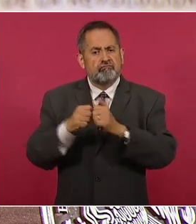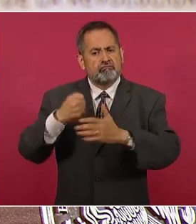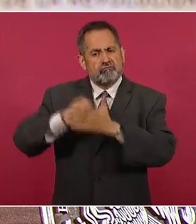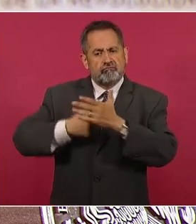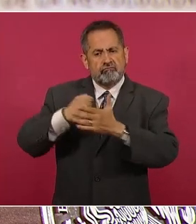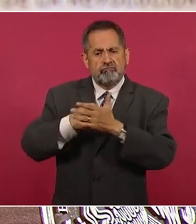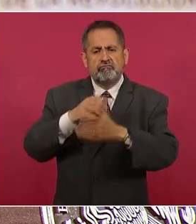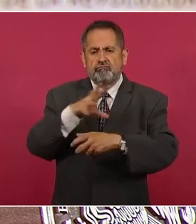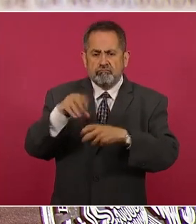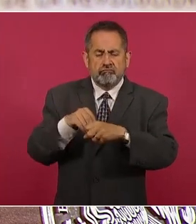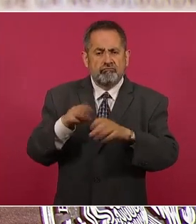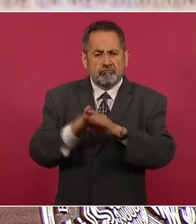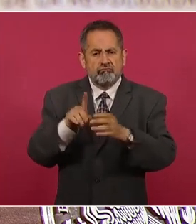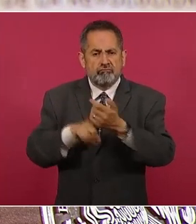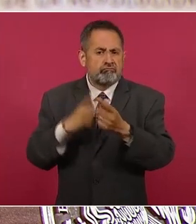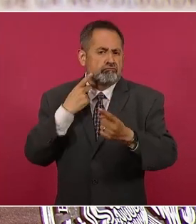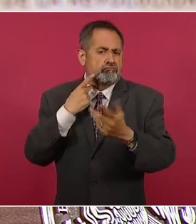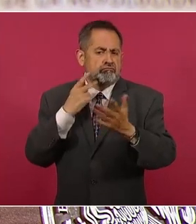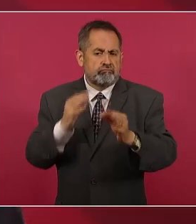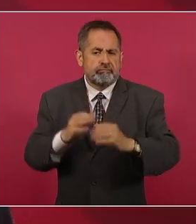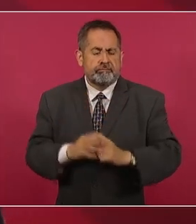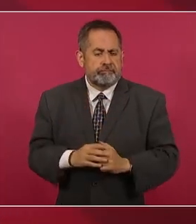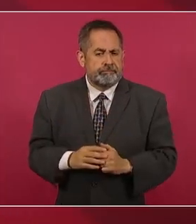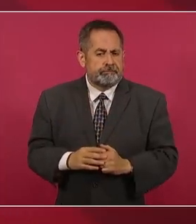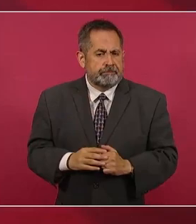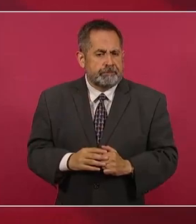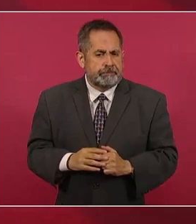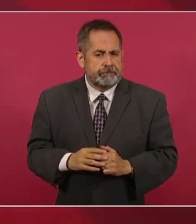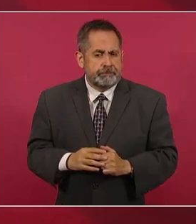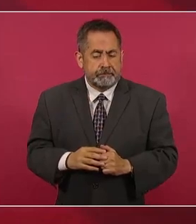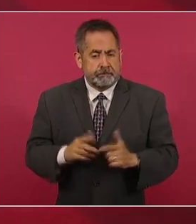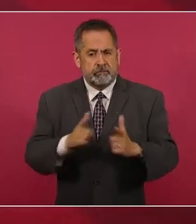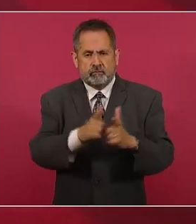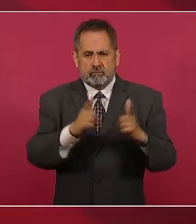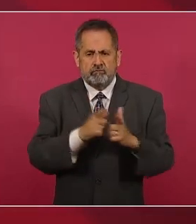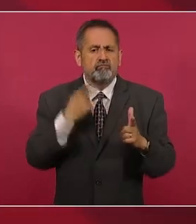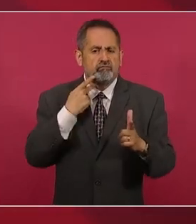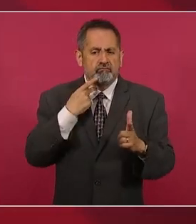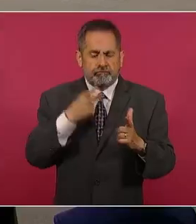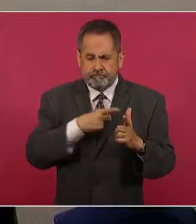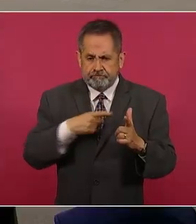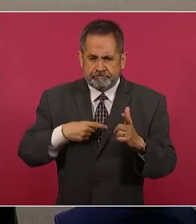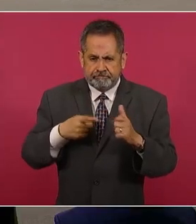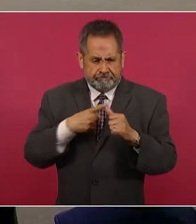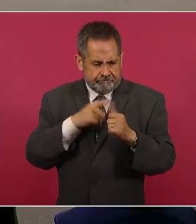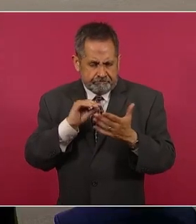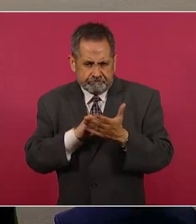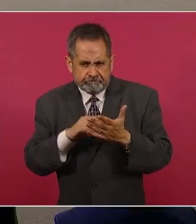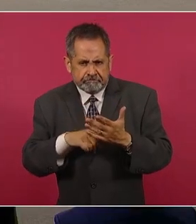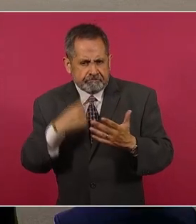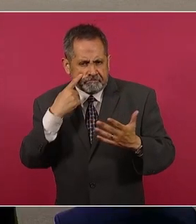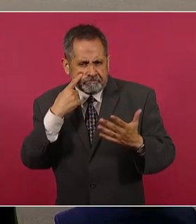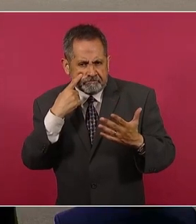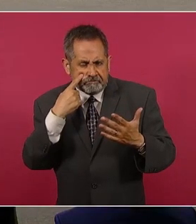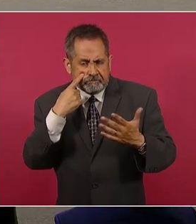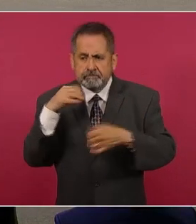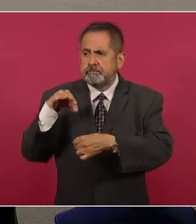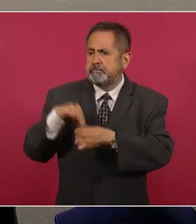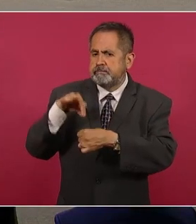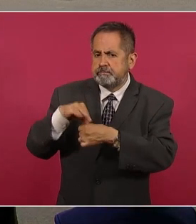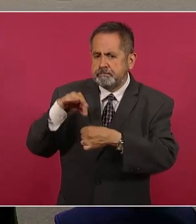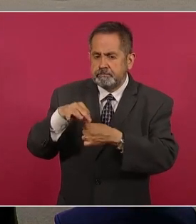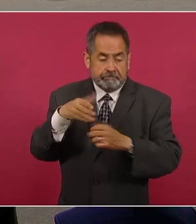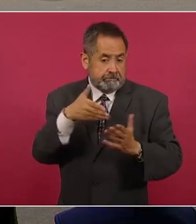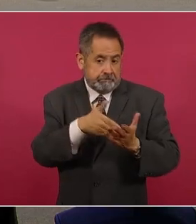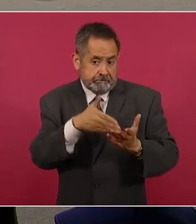por el poder político. Los partidos deben existir legalmente sólo con base en el voto popular